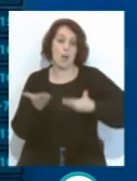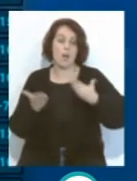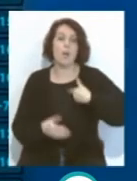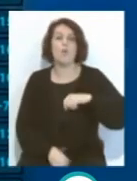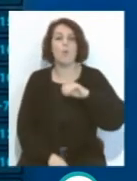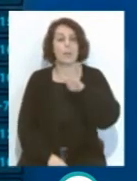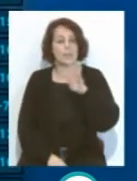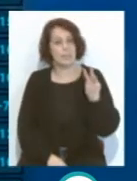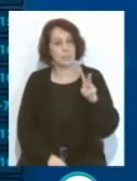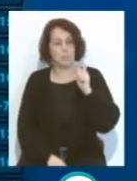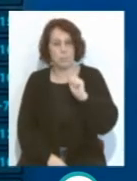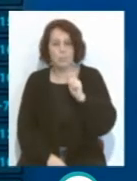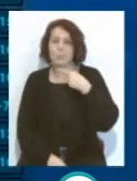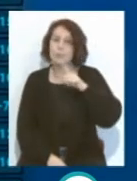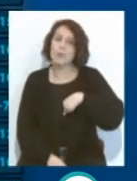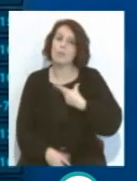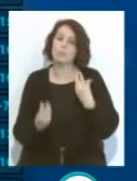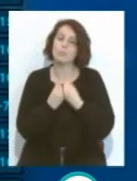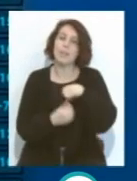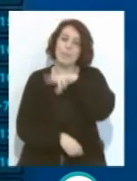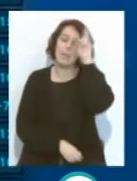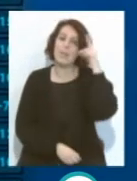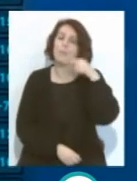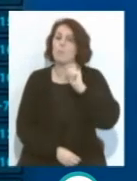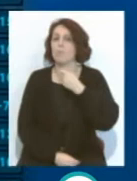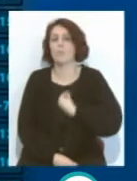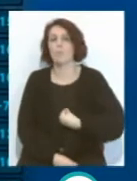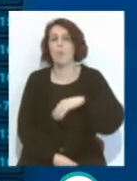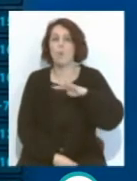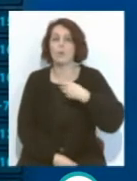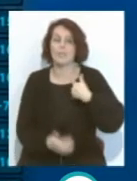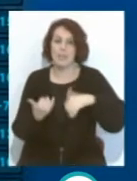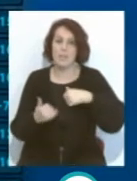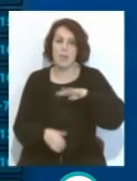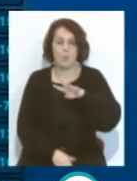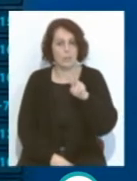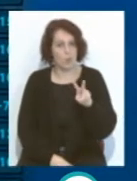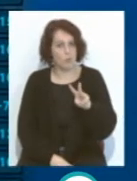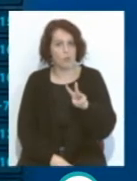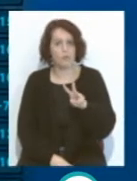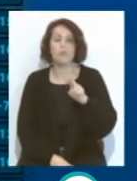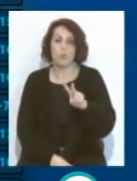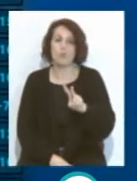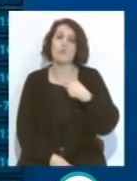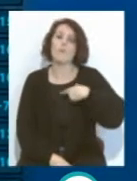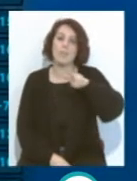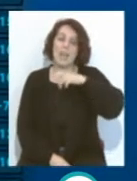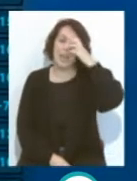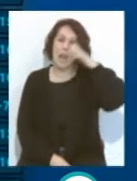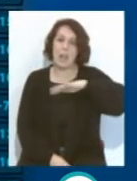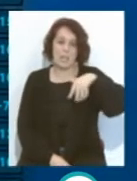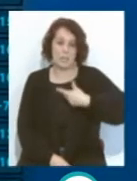43. Y también con el Real Madrid con los mismos puntos. Cuarto el Sevilla con 42. Quinto el Villarreal con,